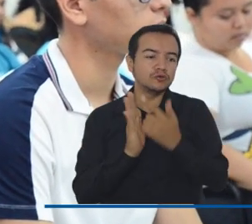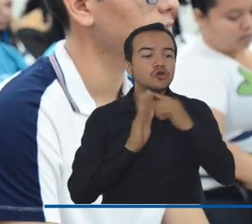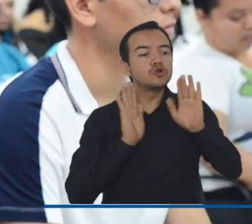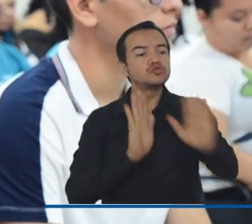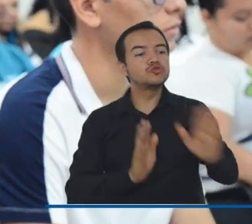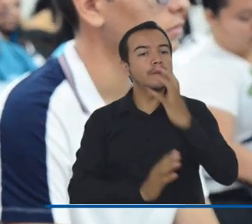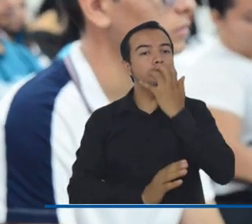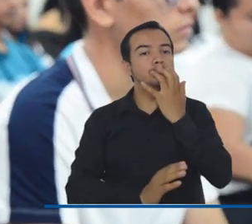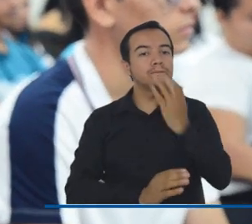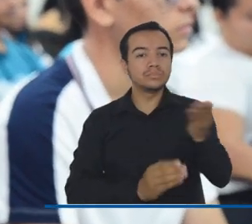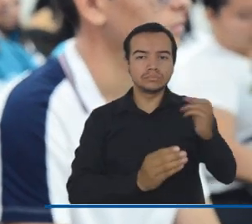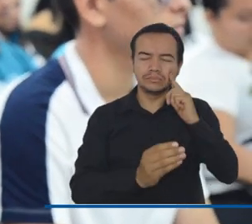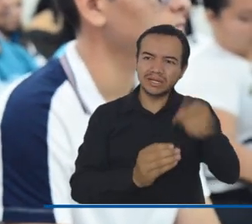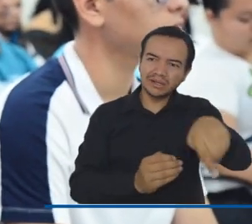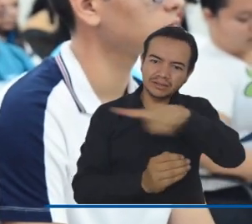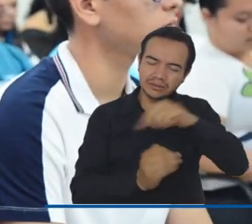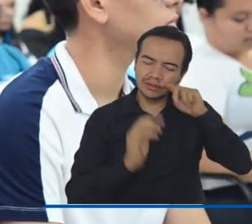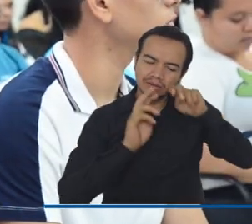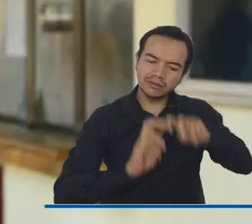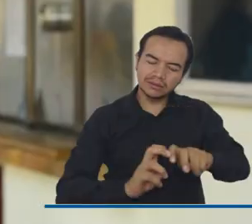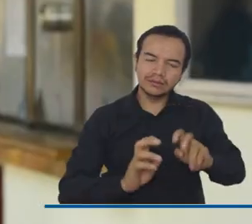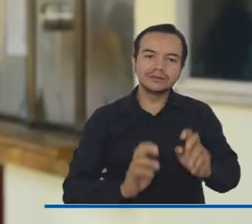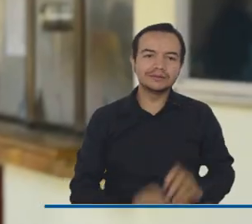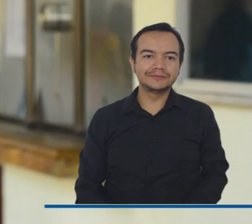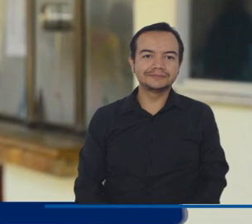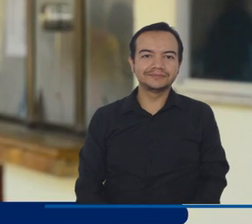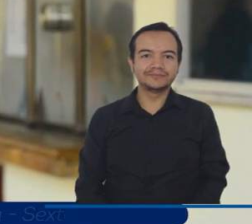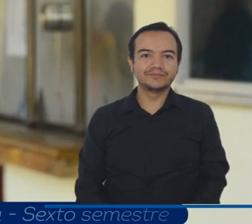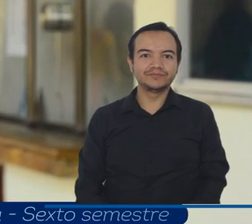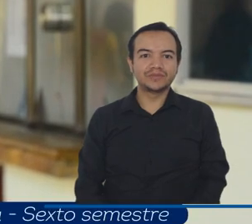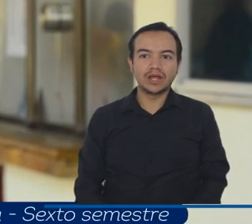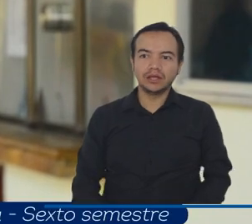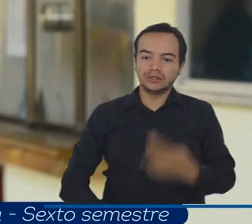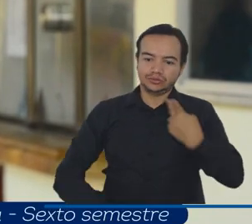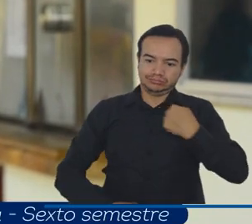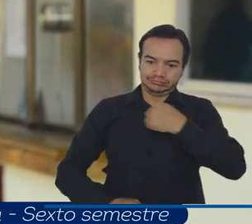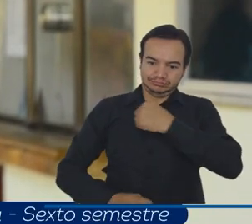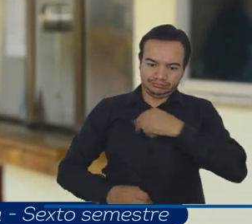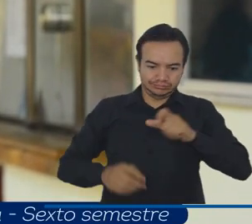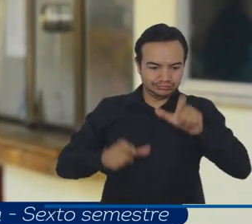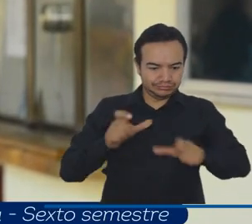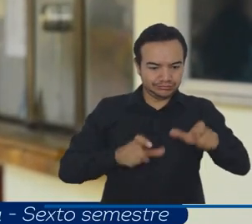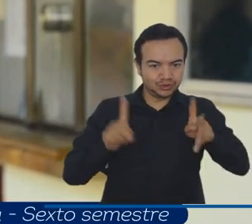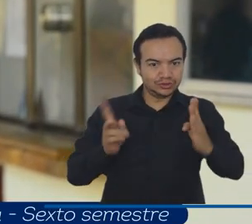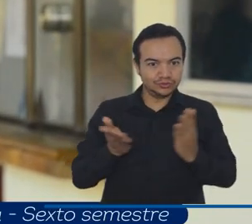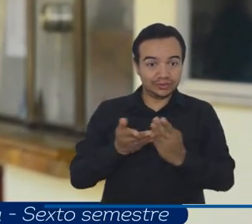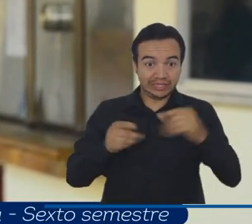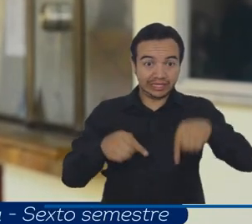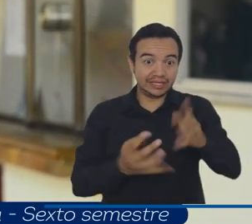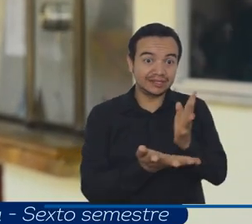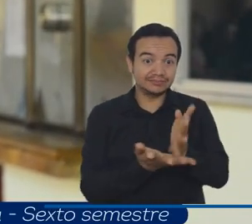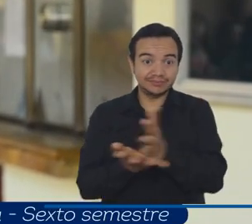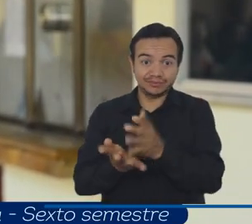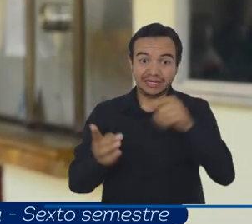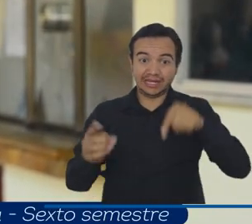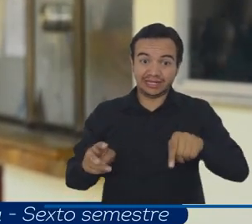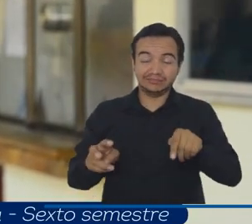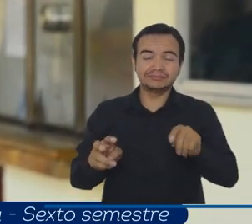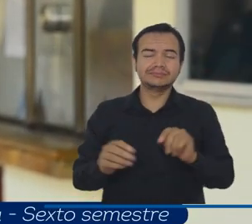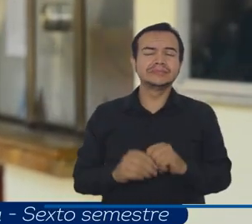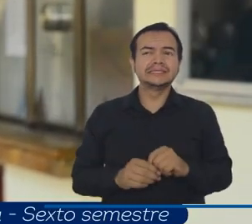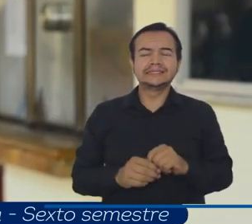a la comunidad universitaria. Es para nosotros los estudiantes de este programa en específico una gran fuente de